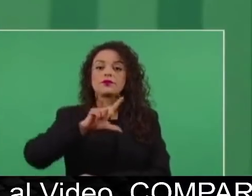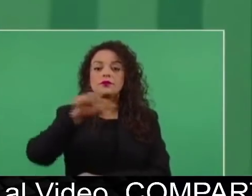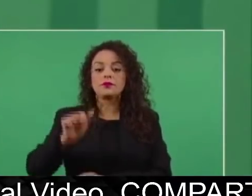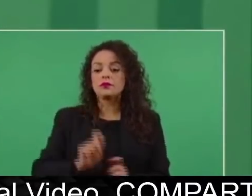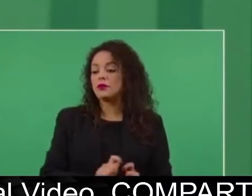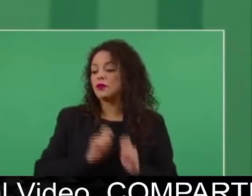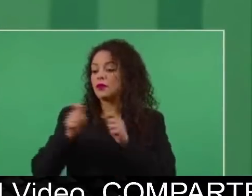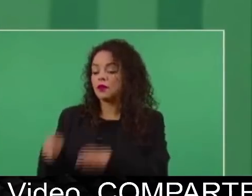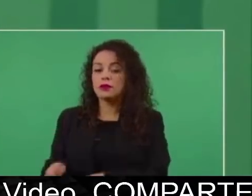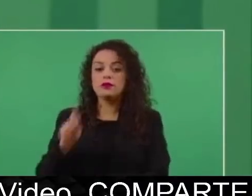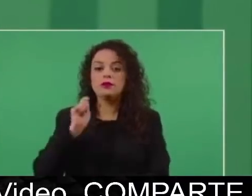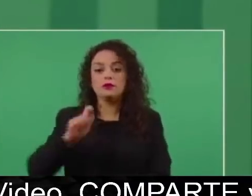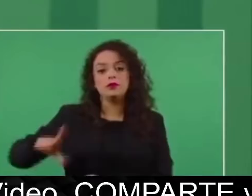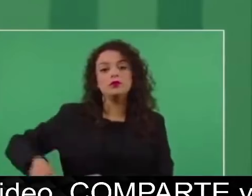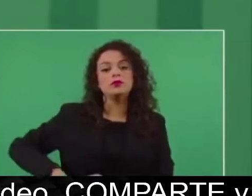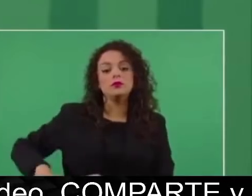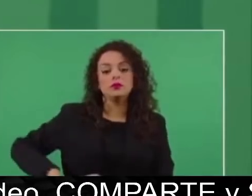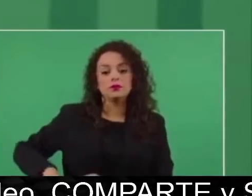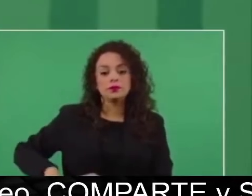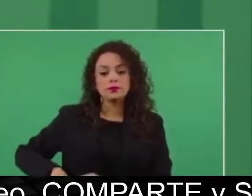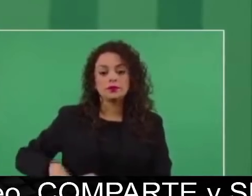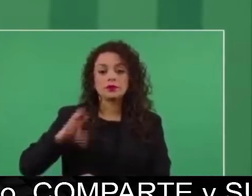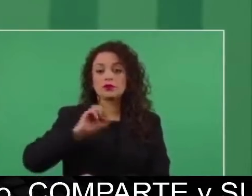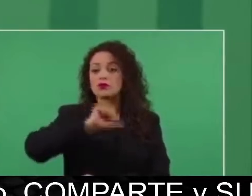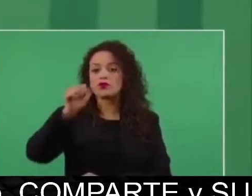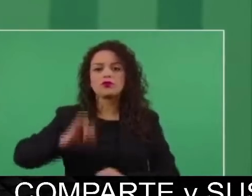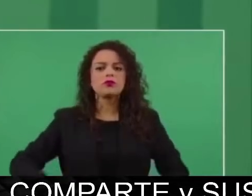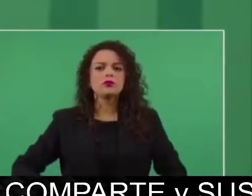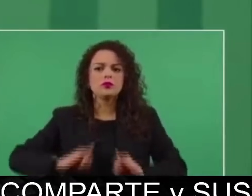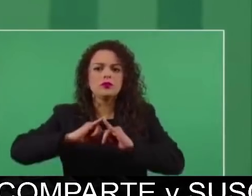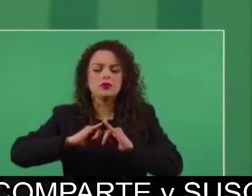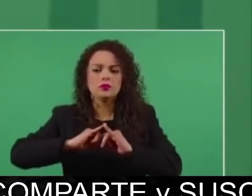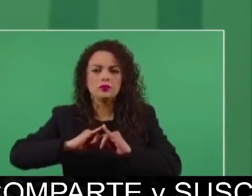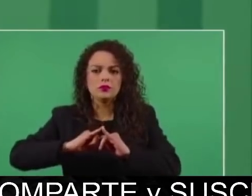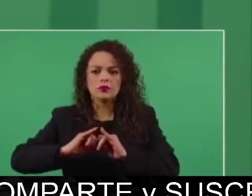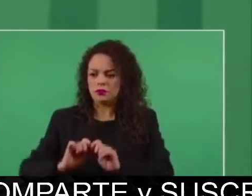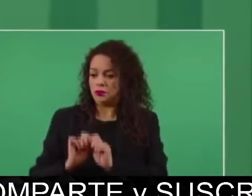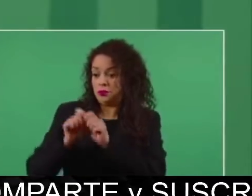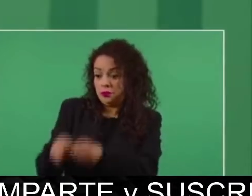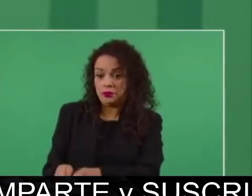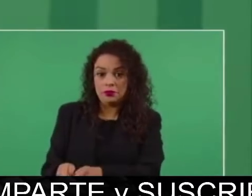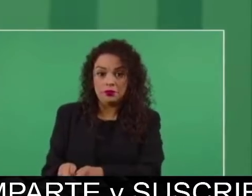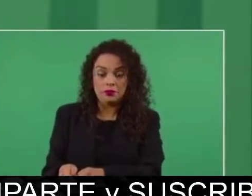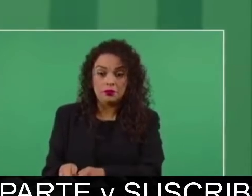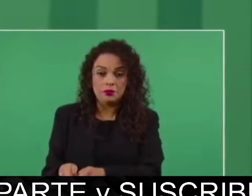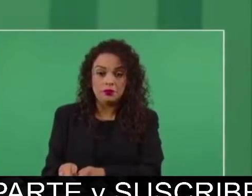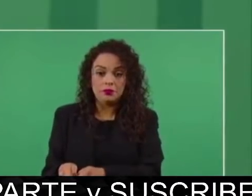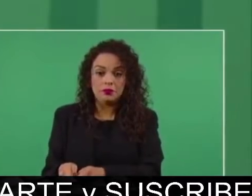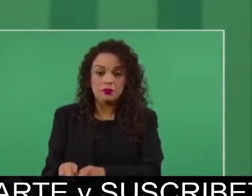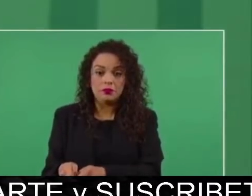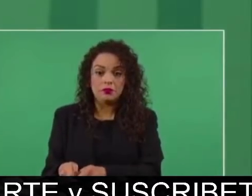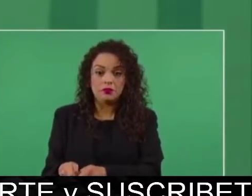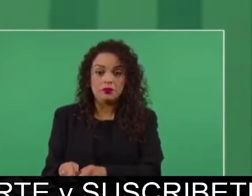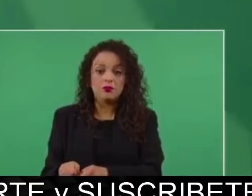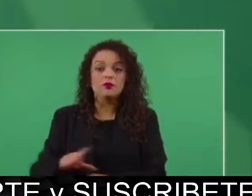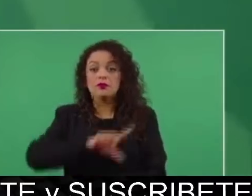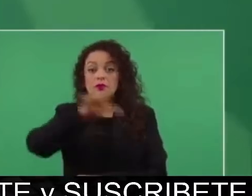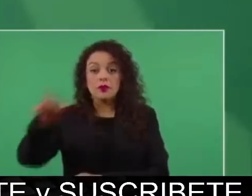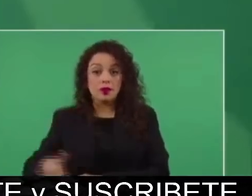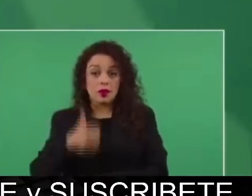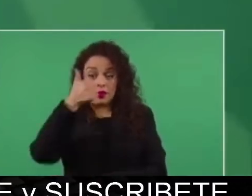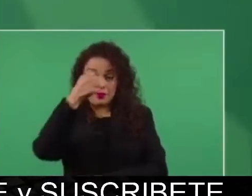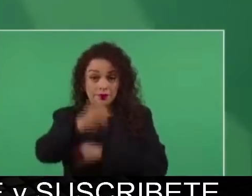o a cualquier otra institución y en seis años